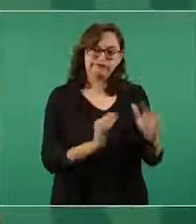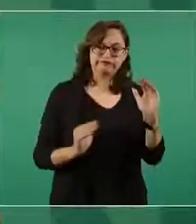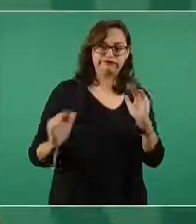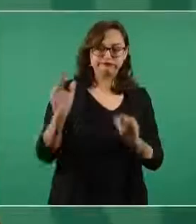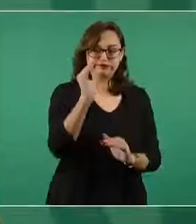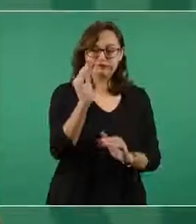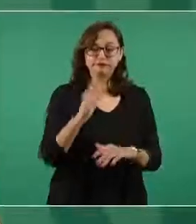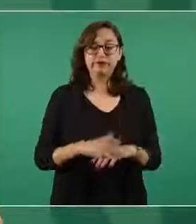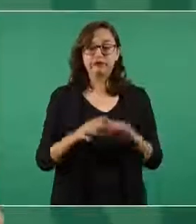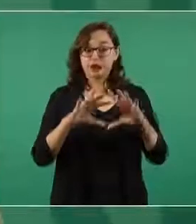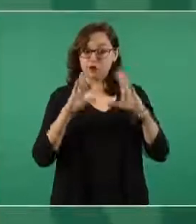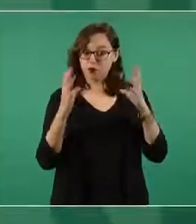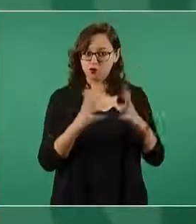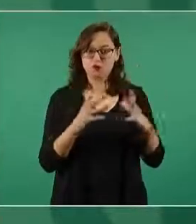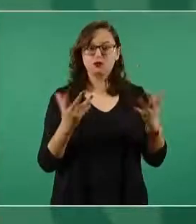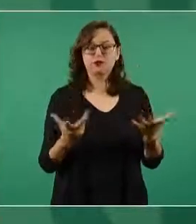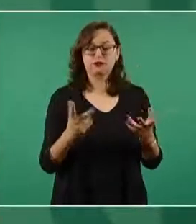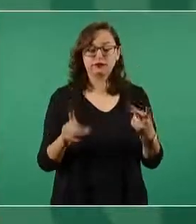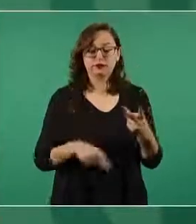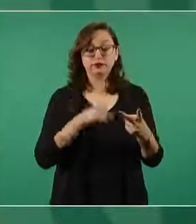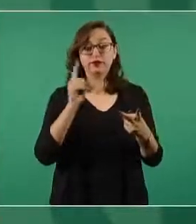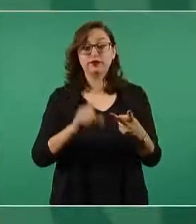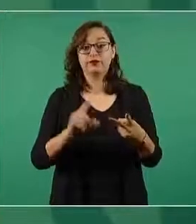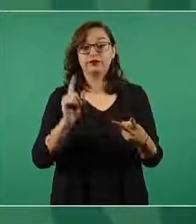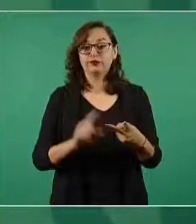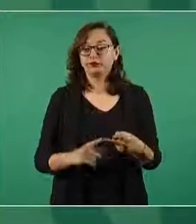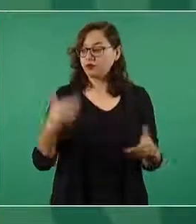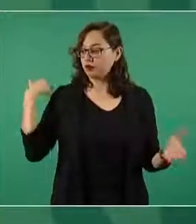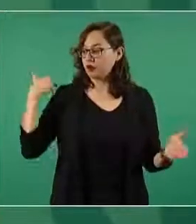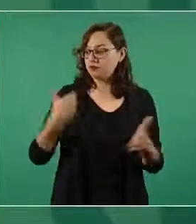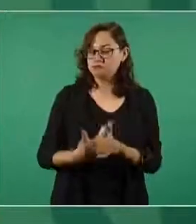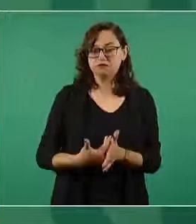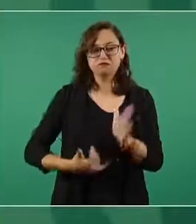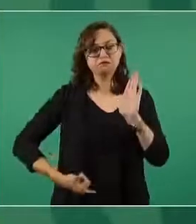Segundo, tiempo de construcción.